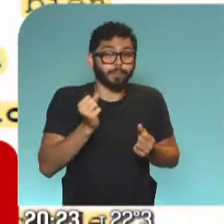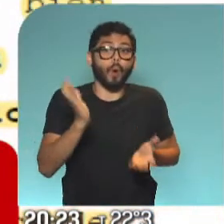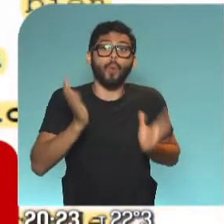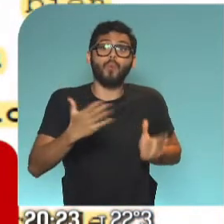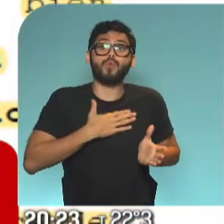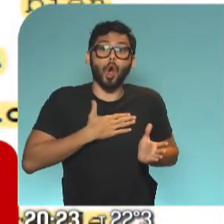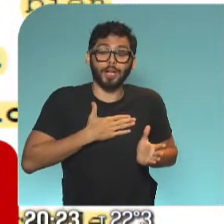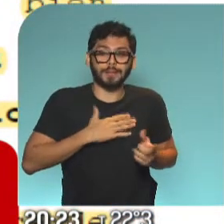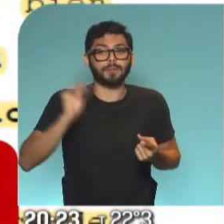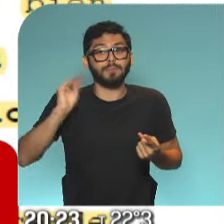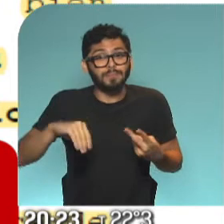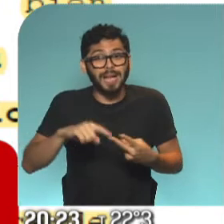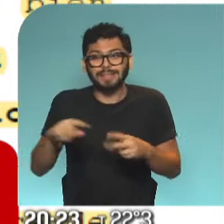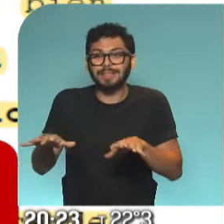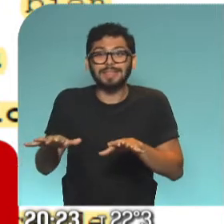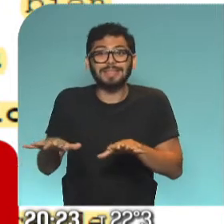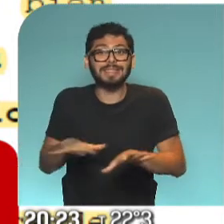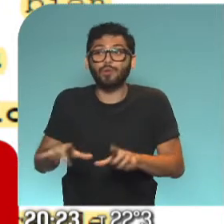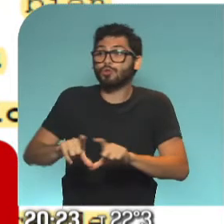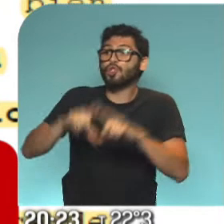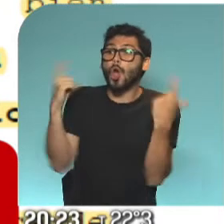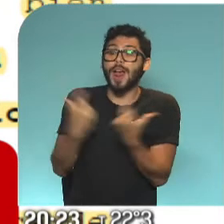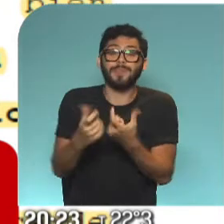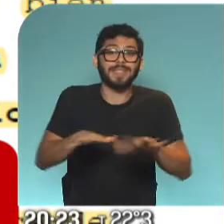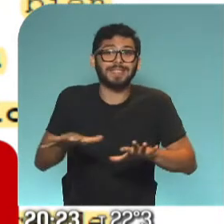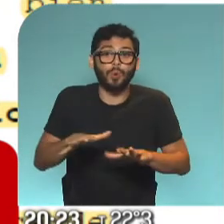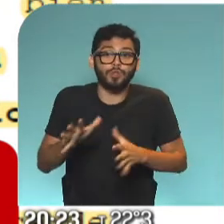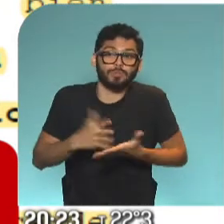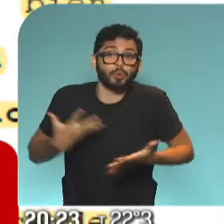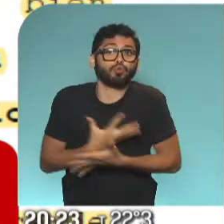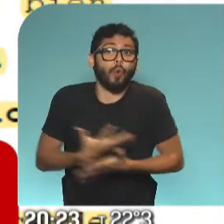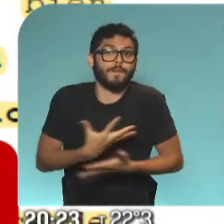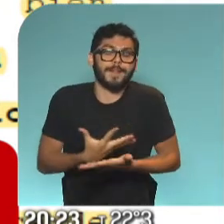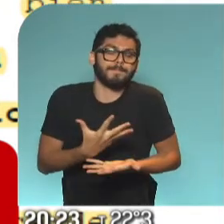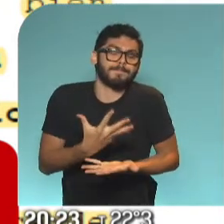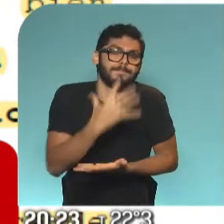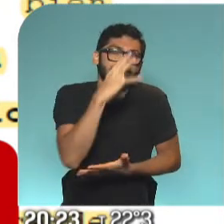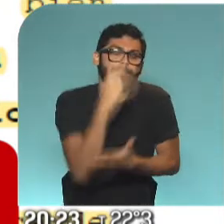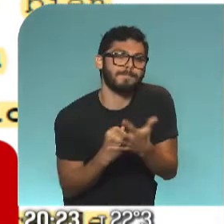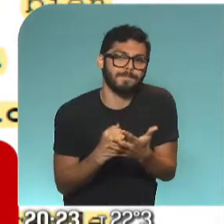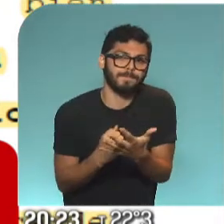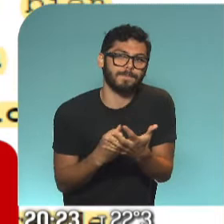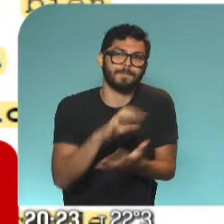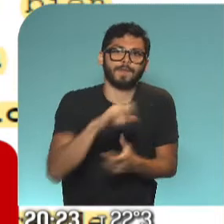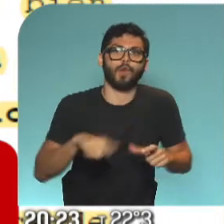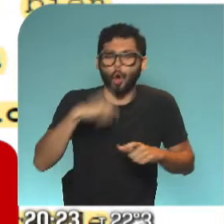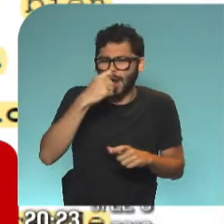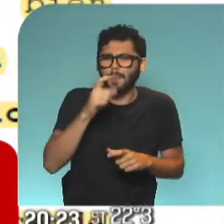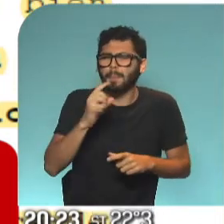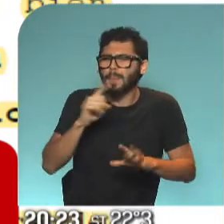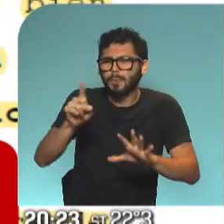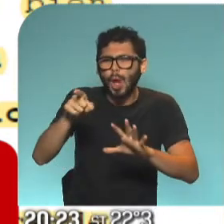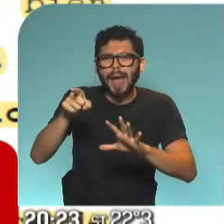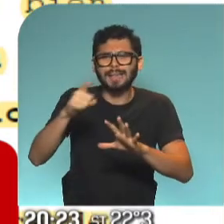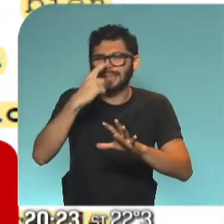género y, además, de una situación social que la tenía como víctima. Néstor, esto último, ¿ya te estás metiendo en